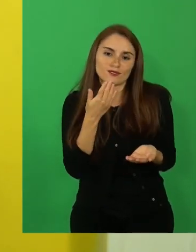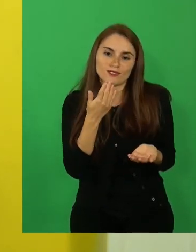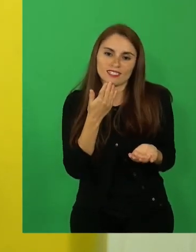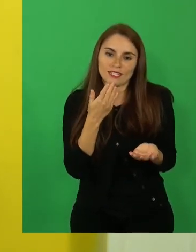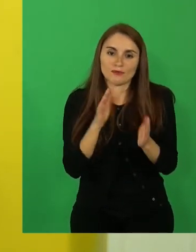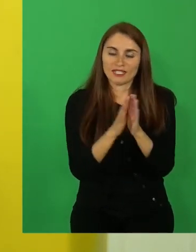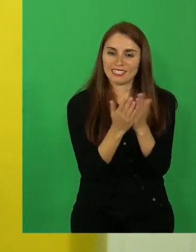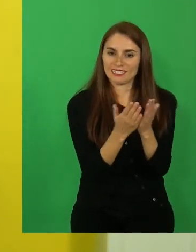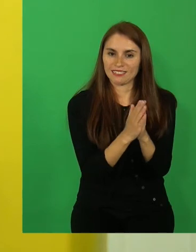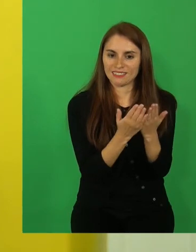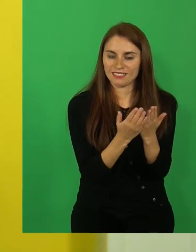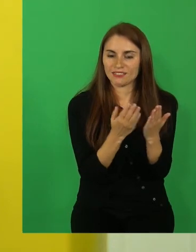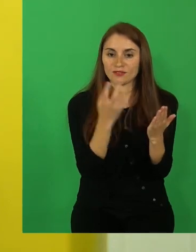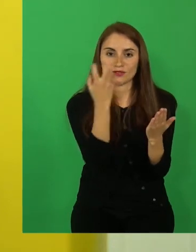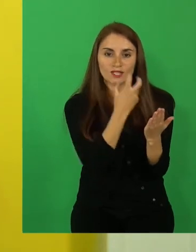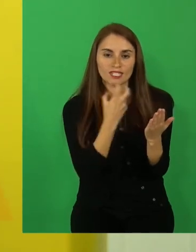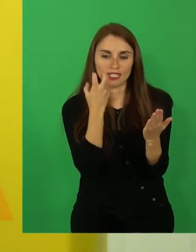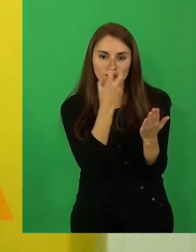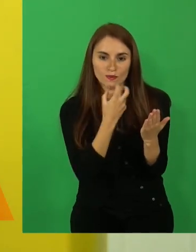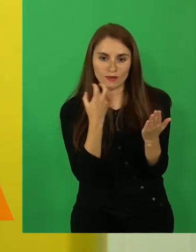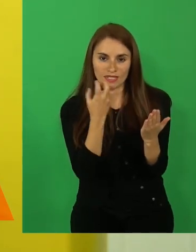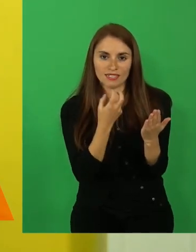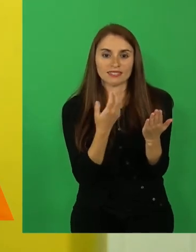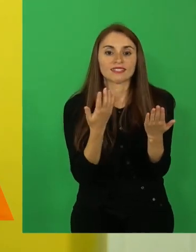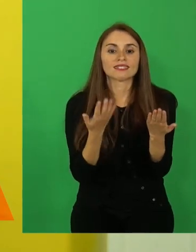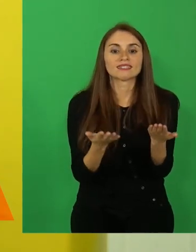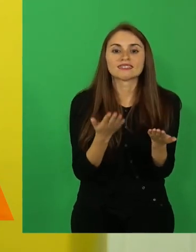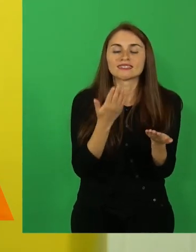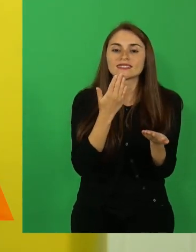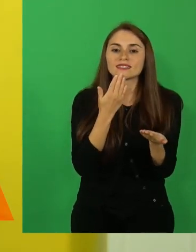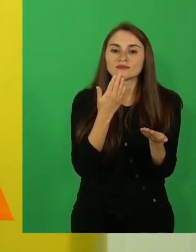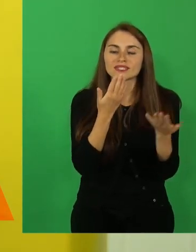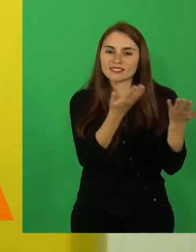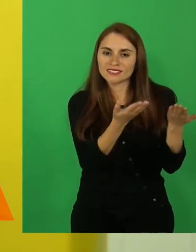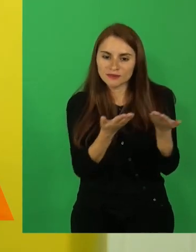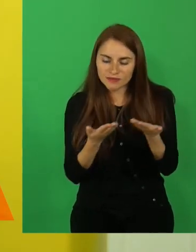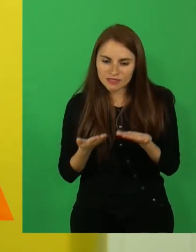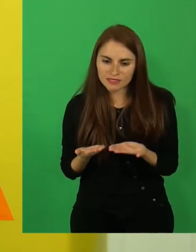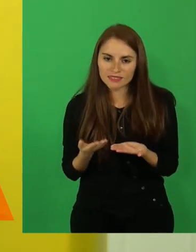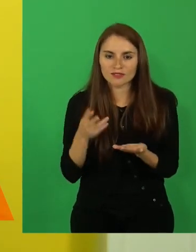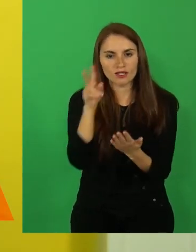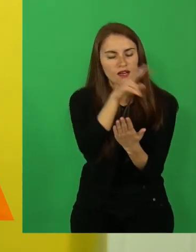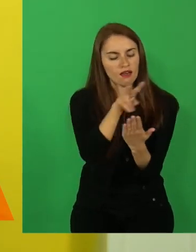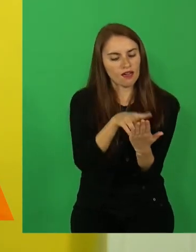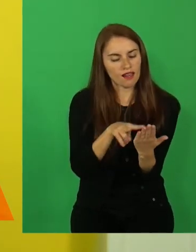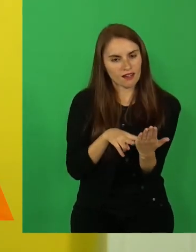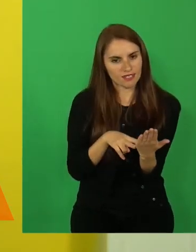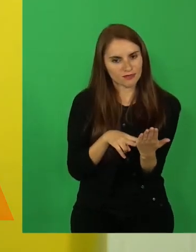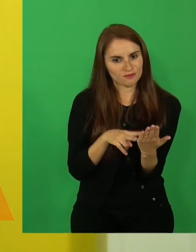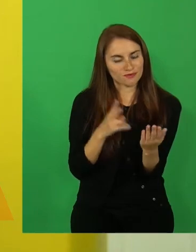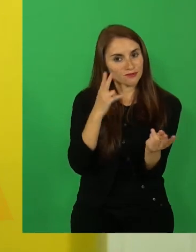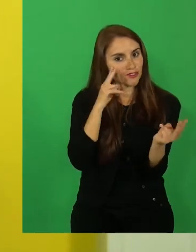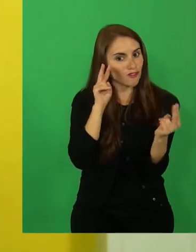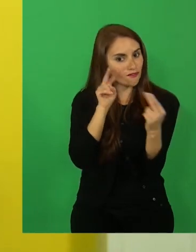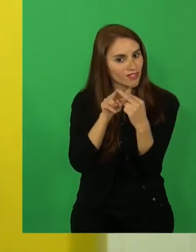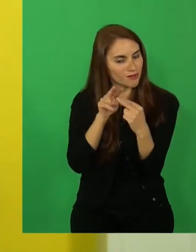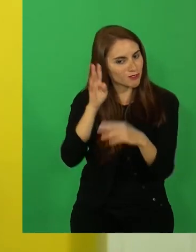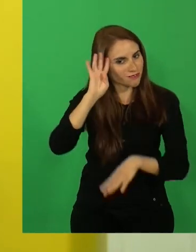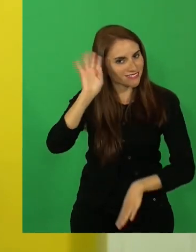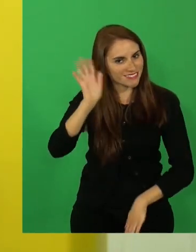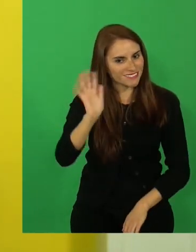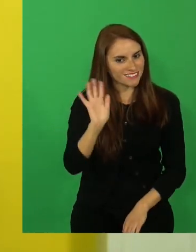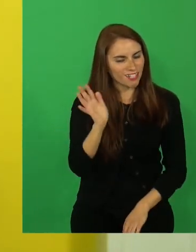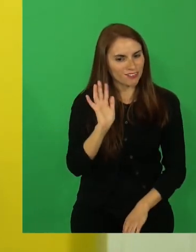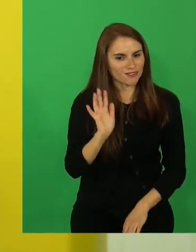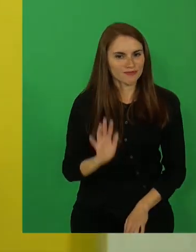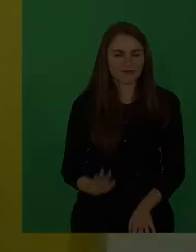su libro de lenguaje y invitándolos a leer. Nos vemos. Hasta pronto.